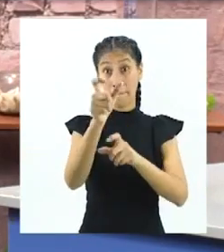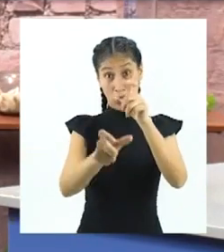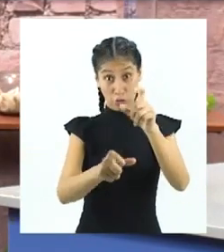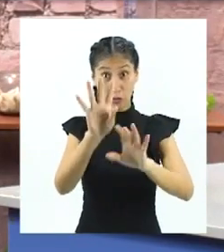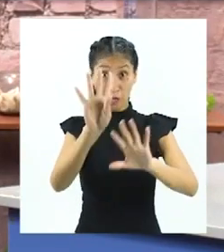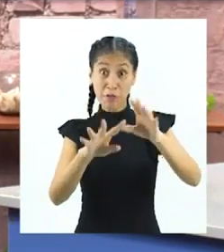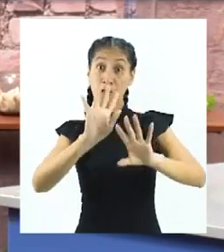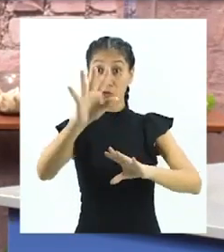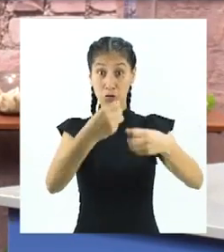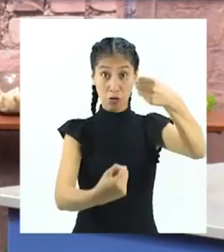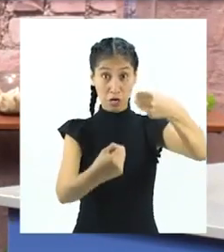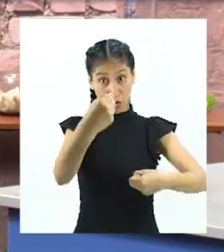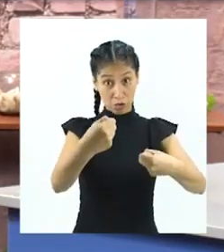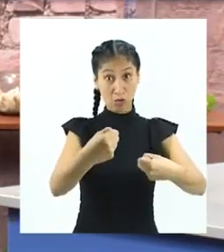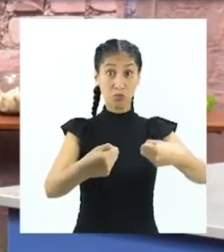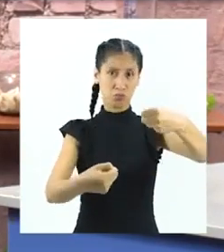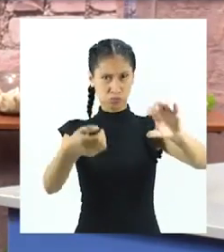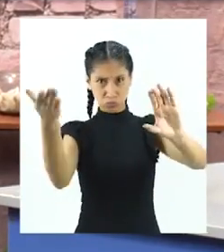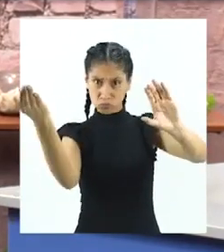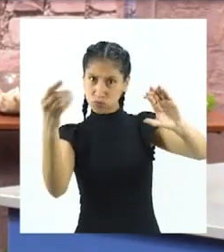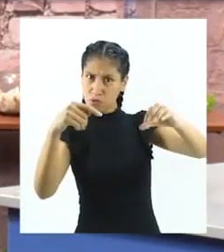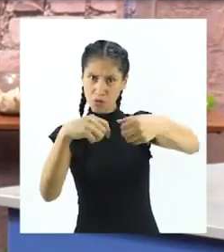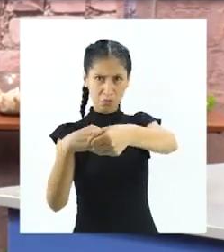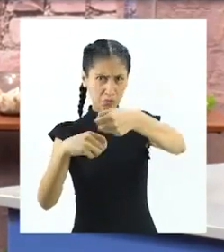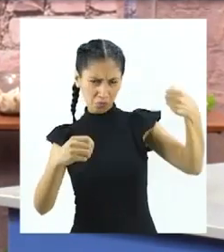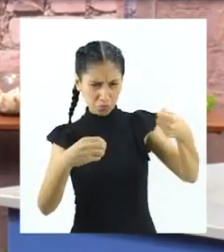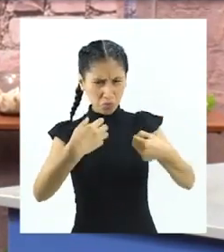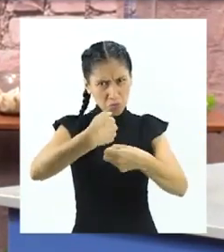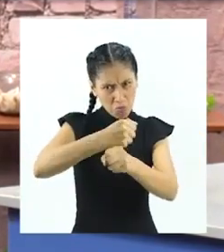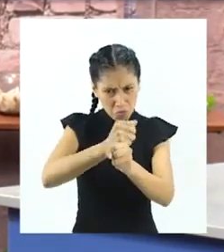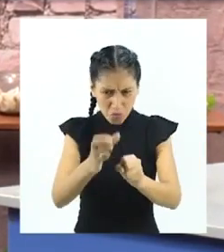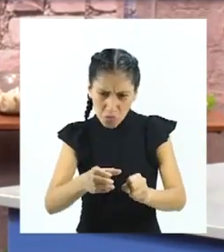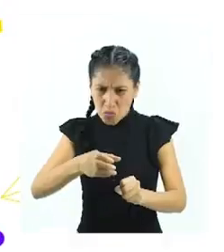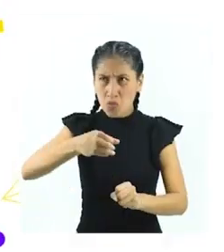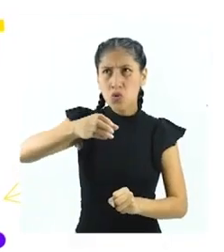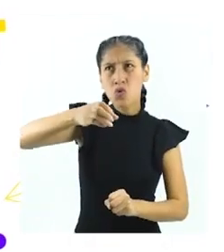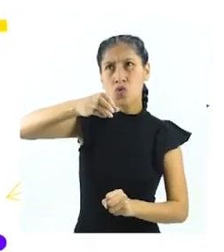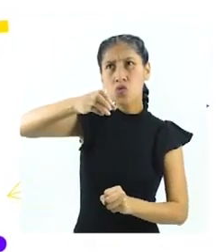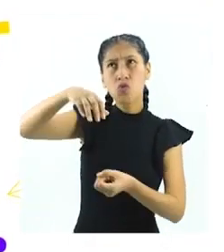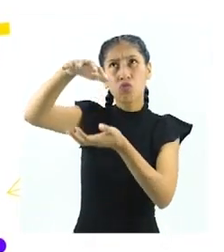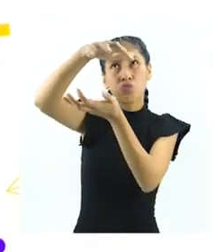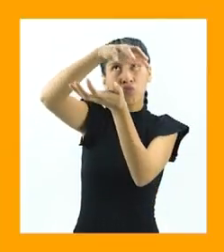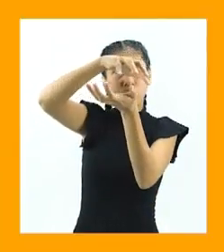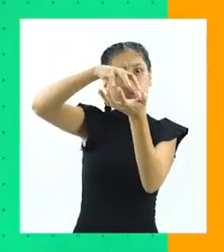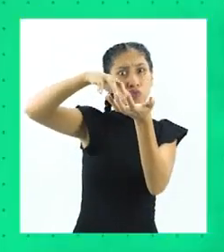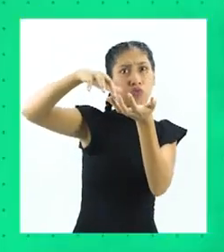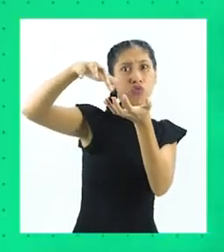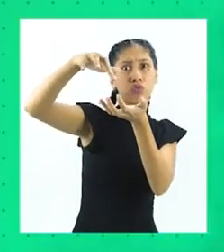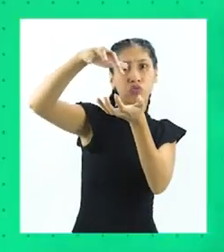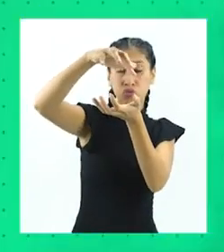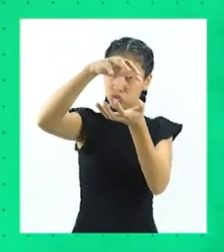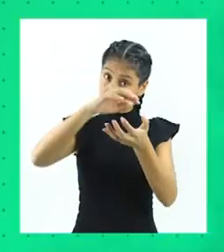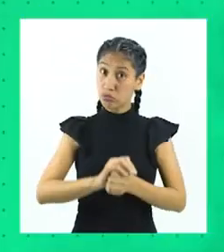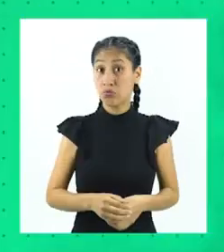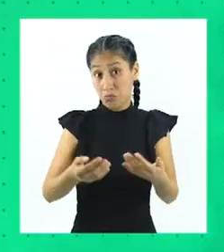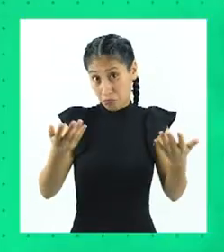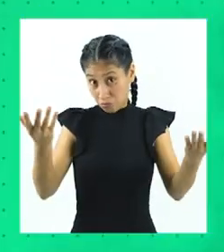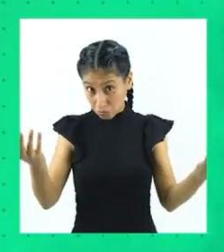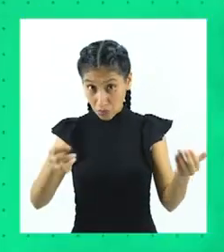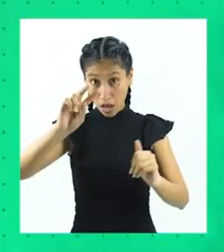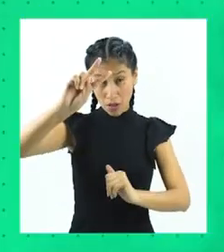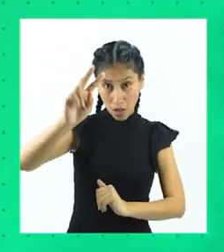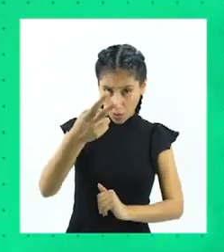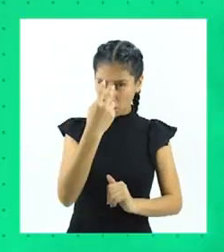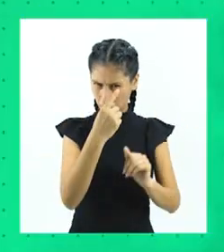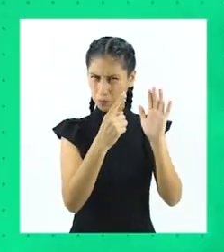vehículo abrió un termo para servirse un café calientito. Precisamente, el segundo paso